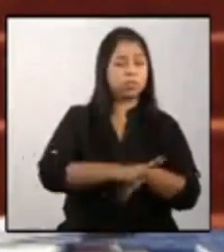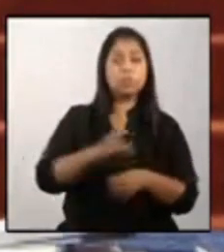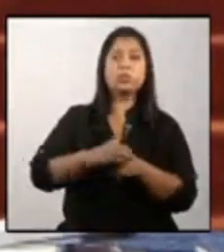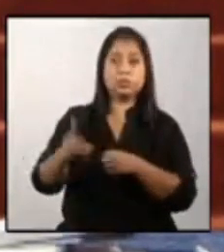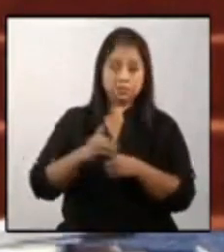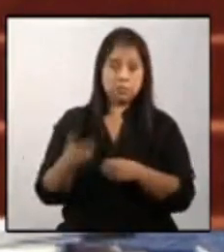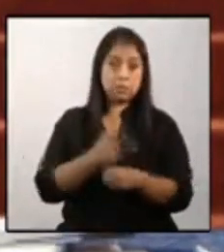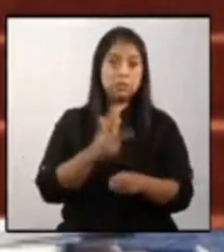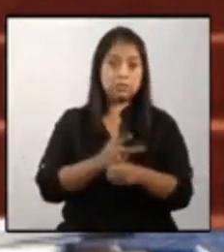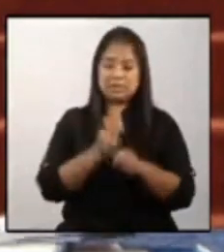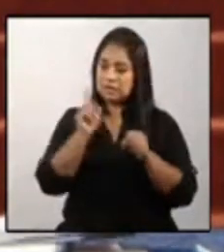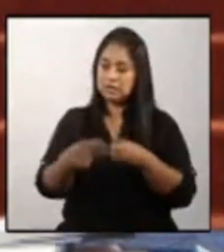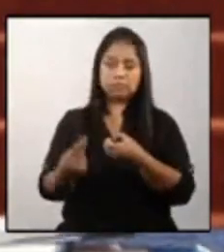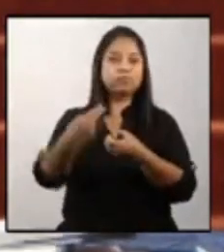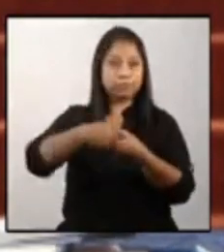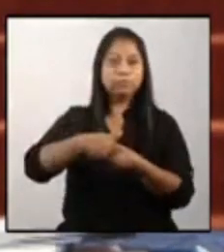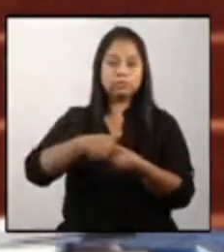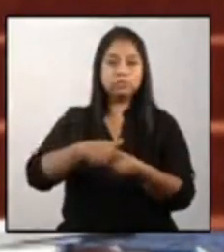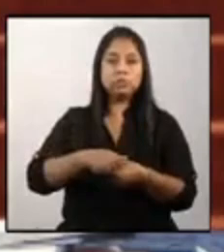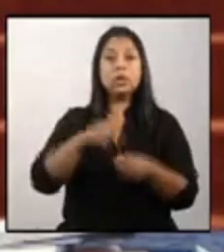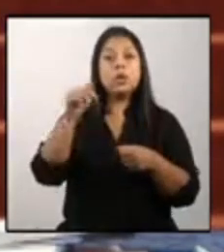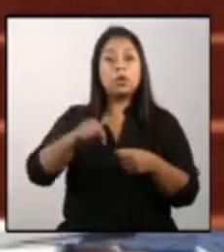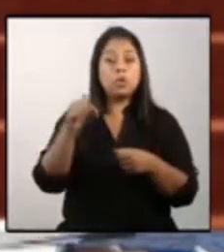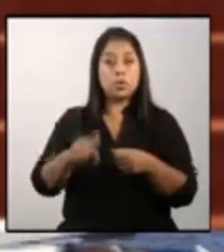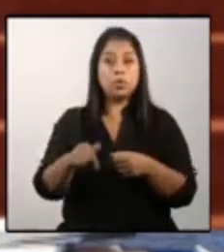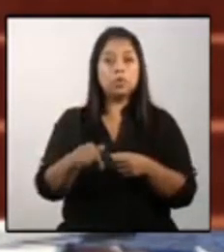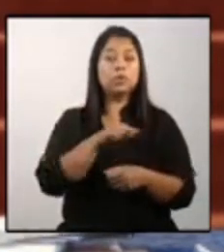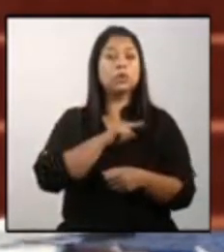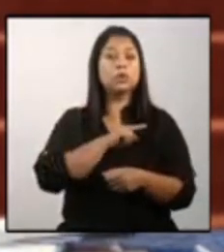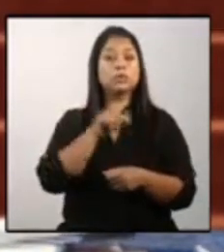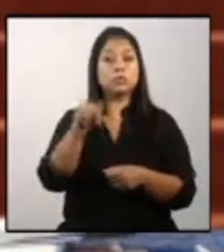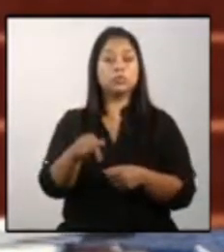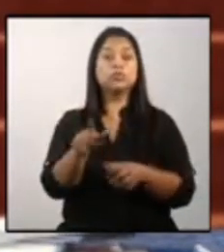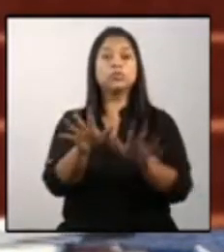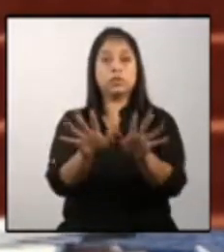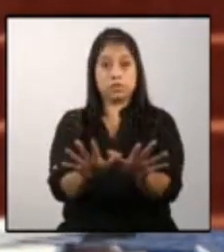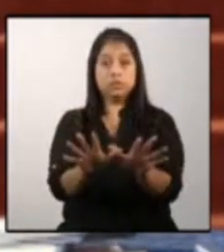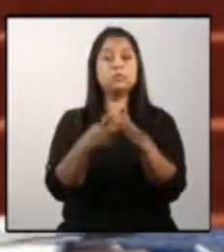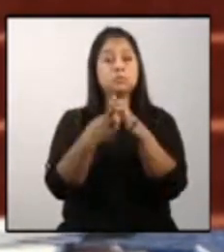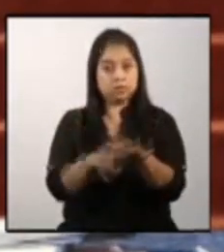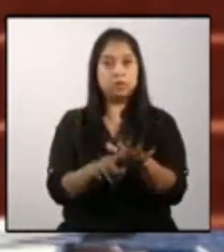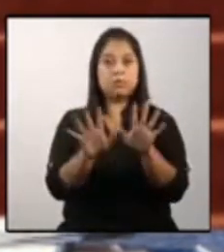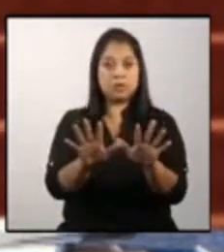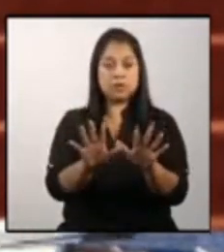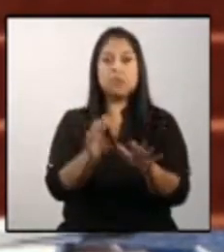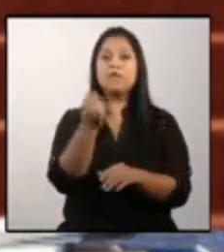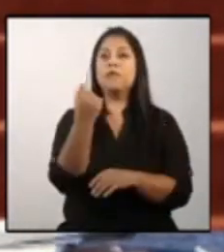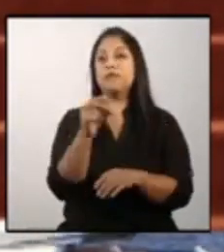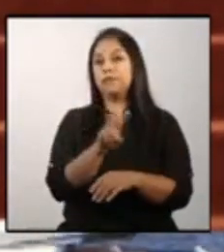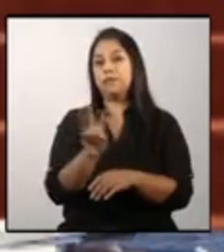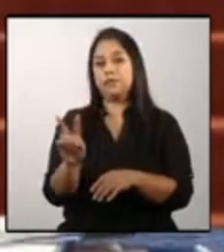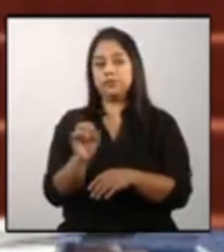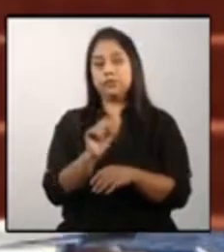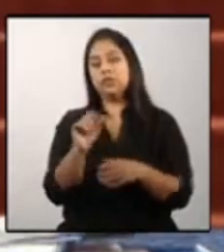país tengan que estar involucrados. Hoy hay aquí los primeros 10 de los 22 departamentos